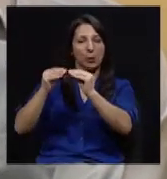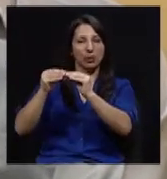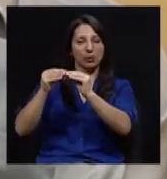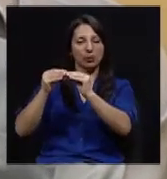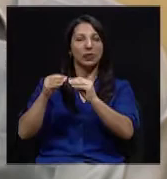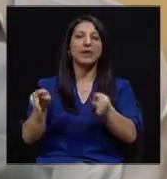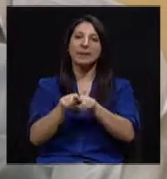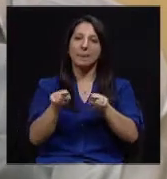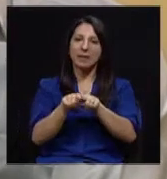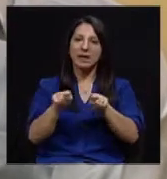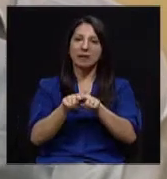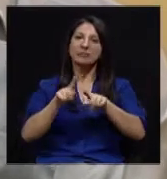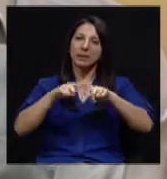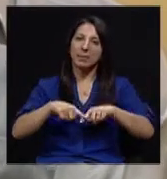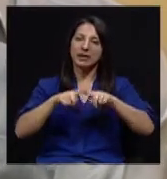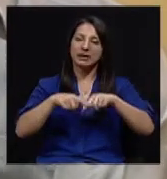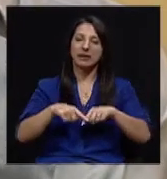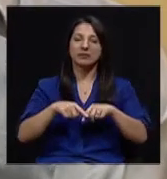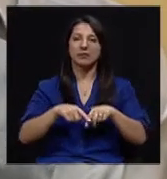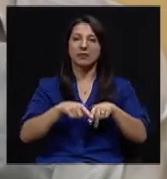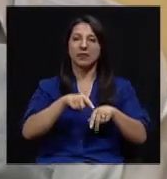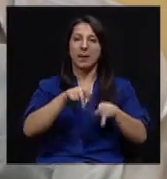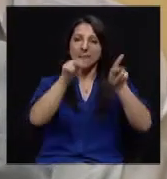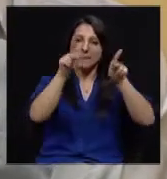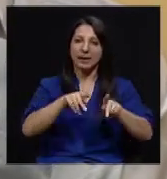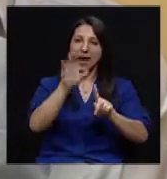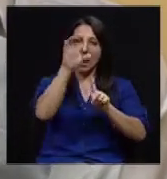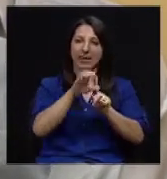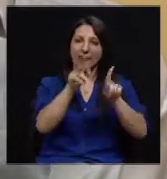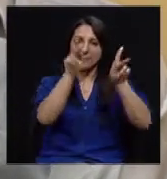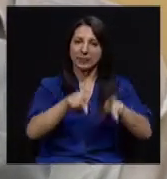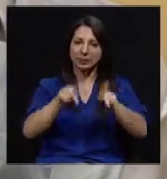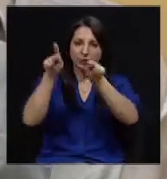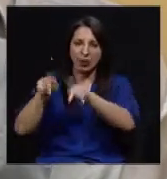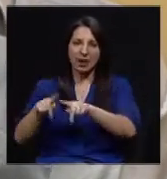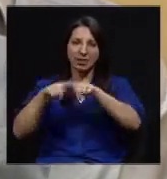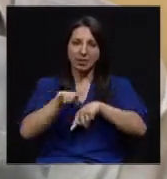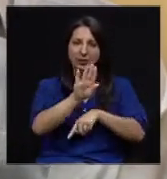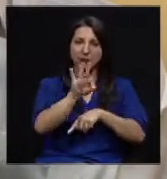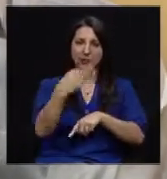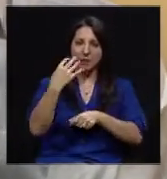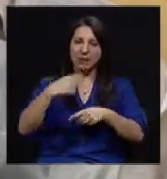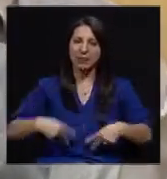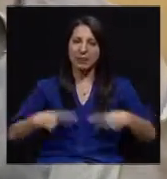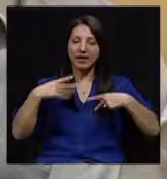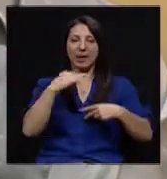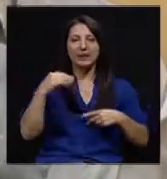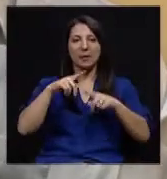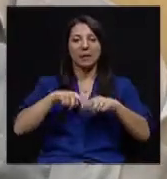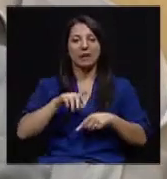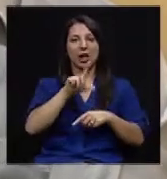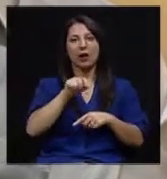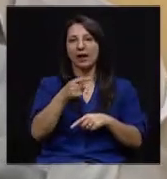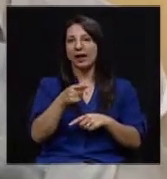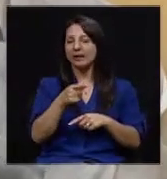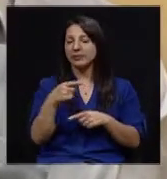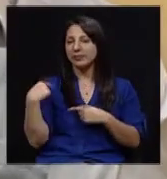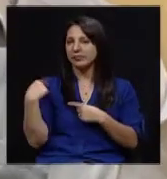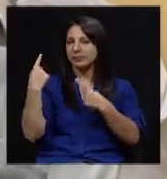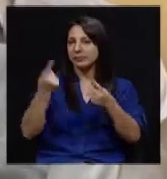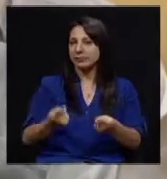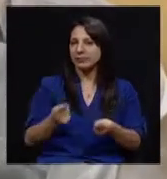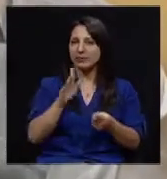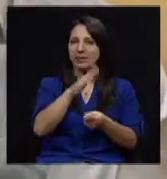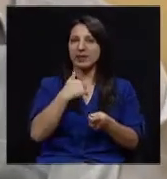sino que va a depender de persona en persona, según su modo de vida y según lo que ha venido viviendo en su